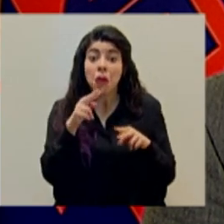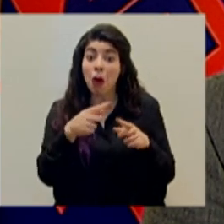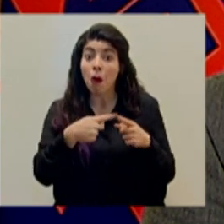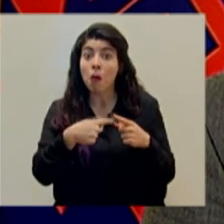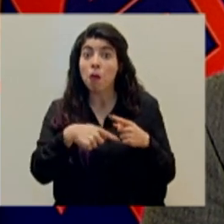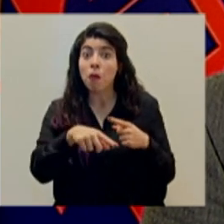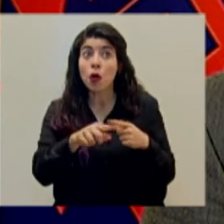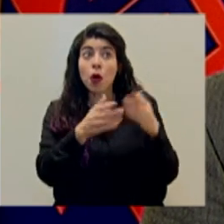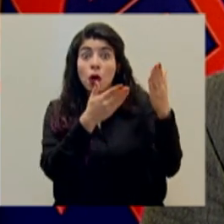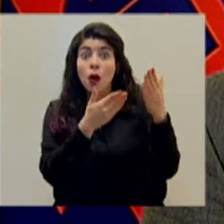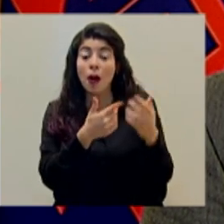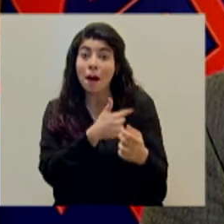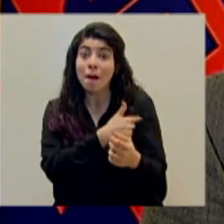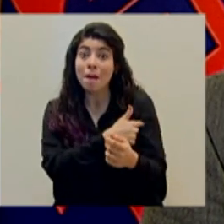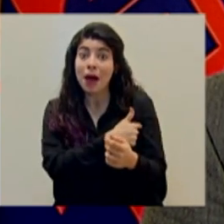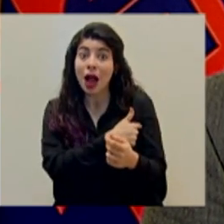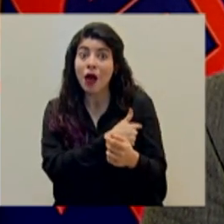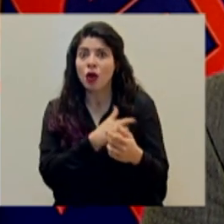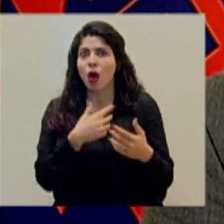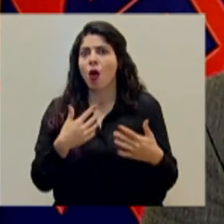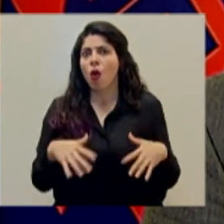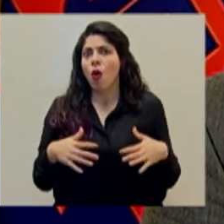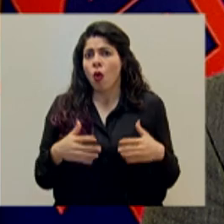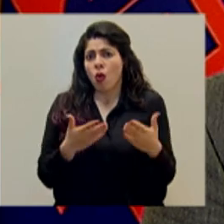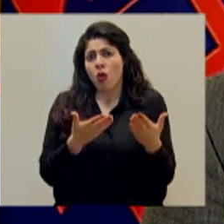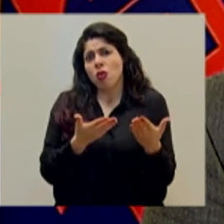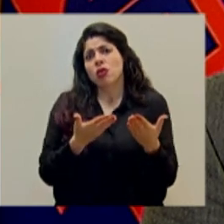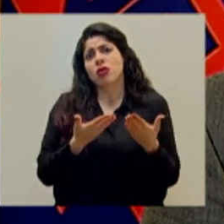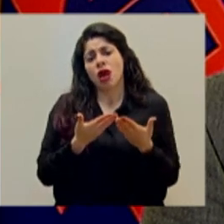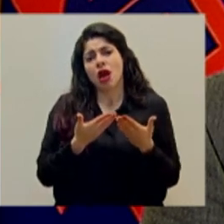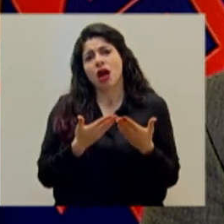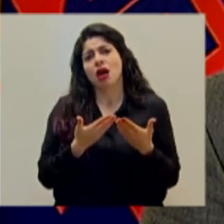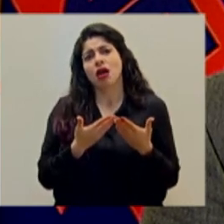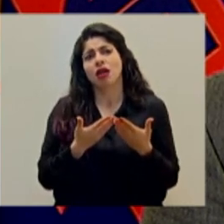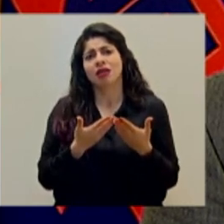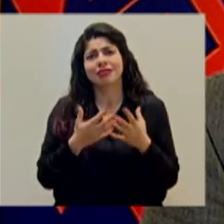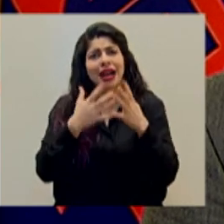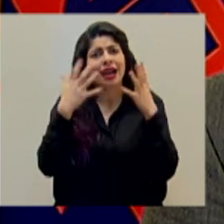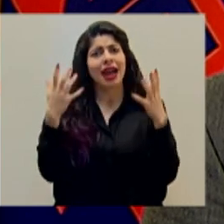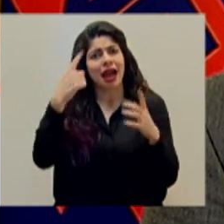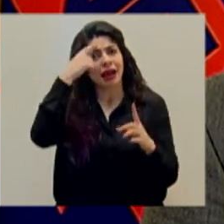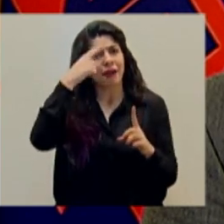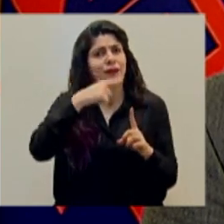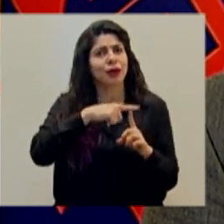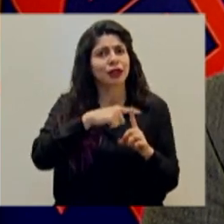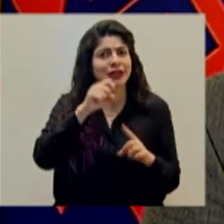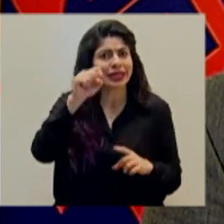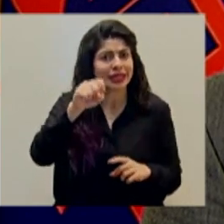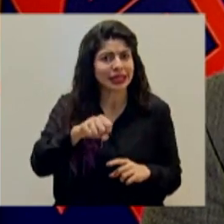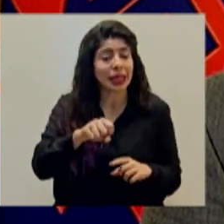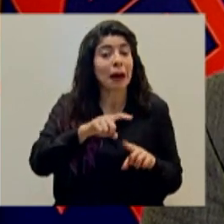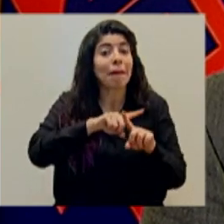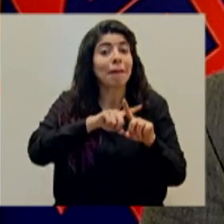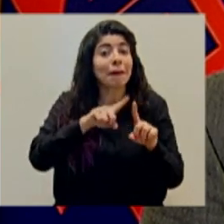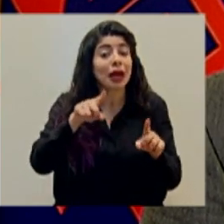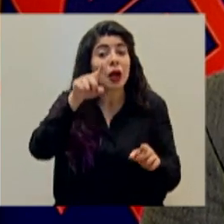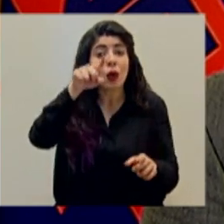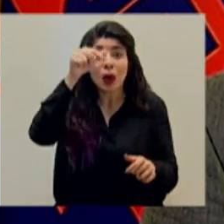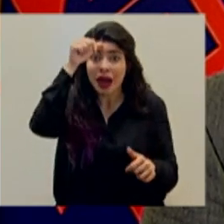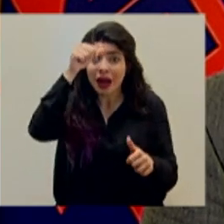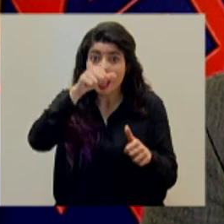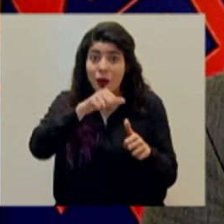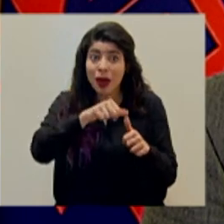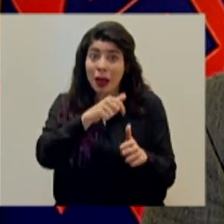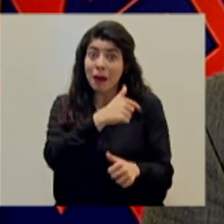acceso a la vacuna nos tiene que llenar realmente de un enorme positivismo. Pero recordemos que la vacuna no